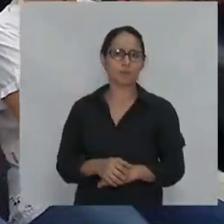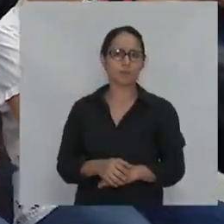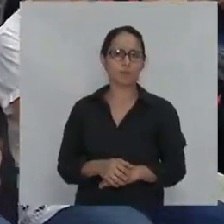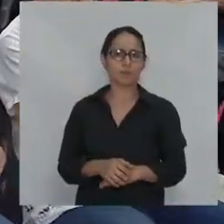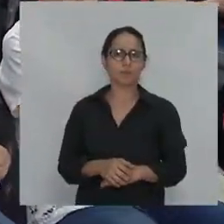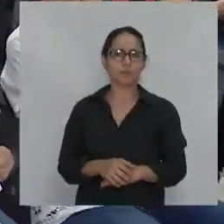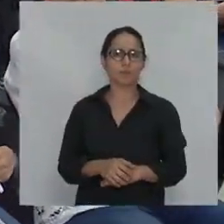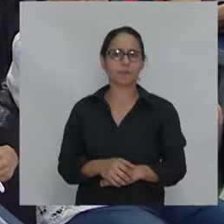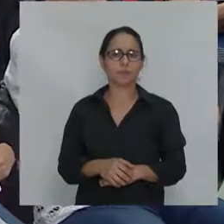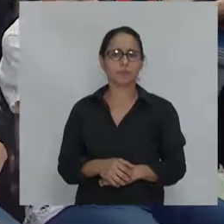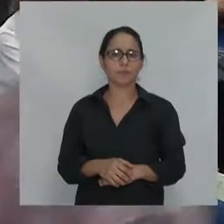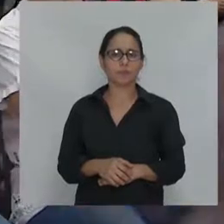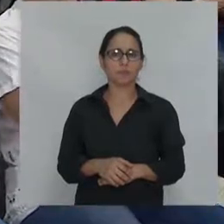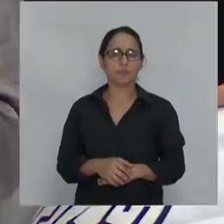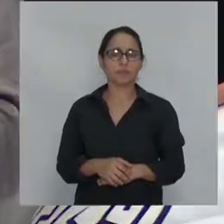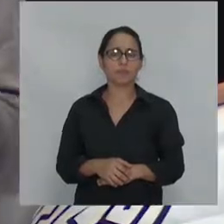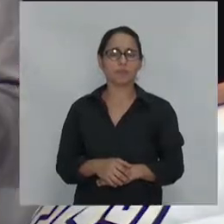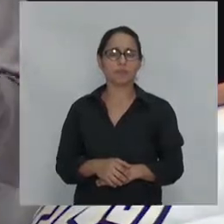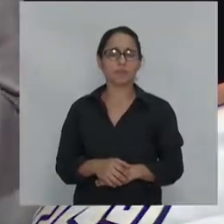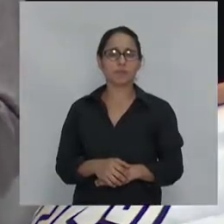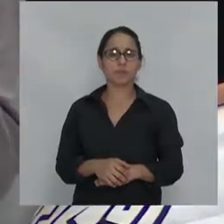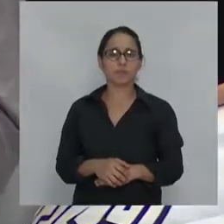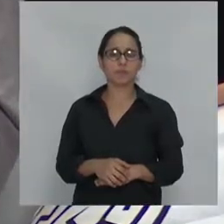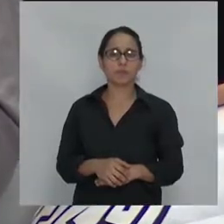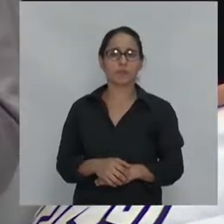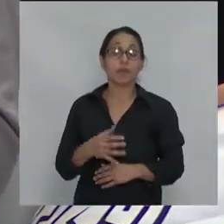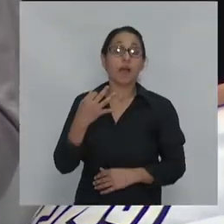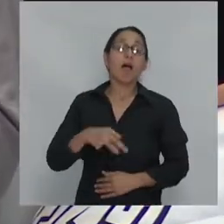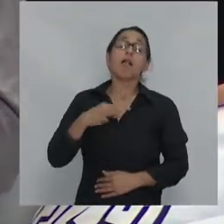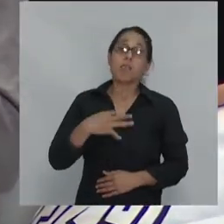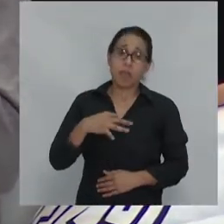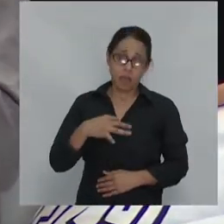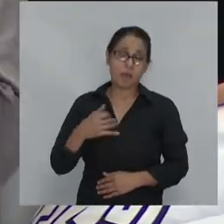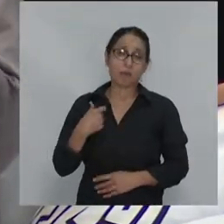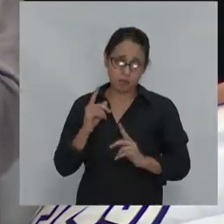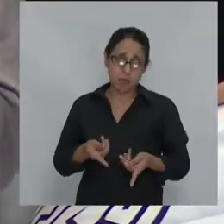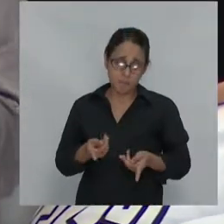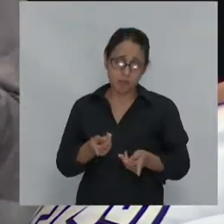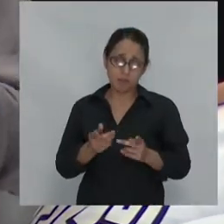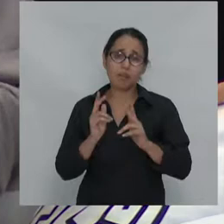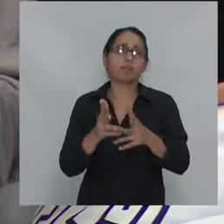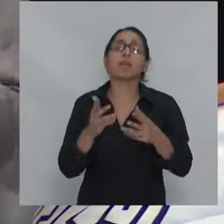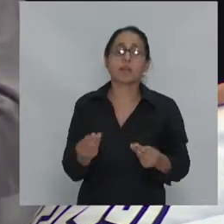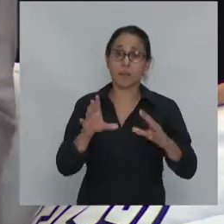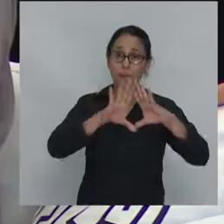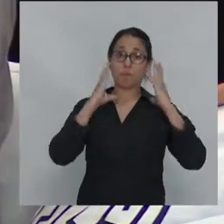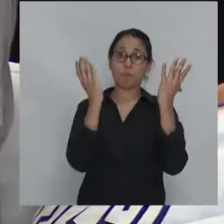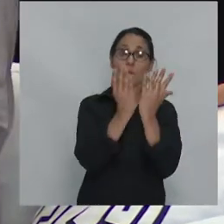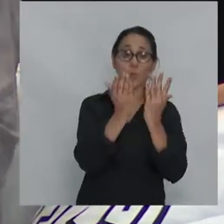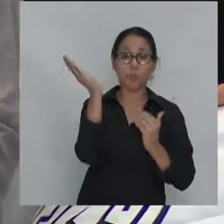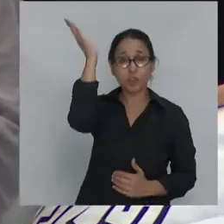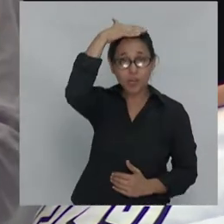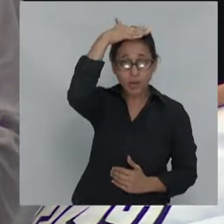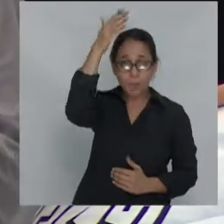y tenemos que añadir que el mundo Trump no es